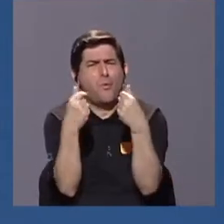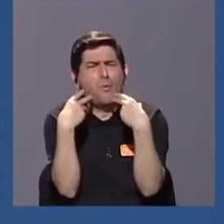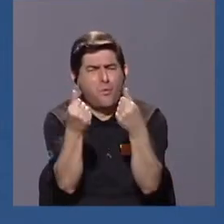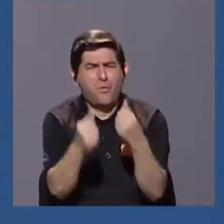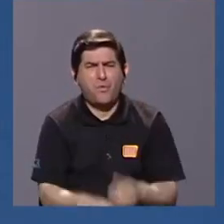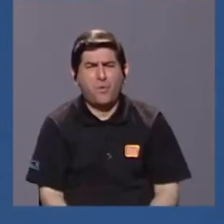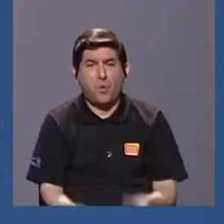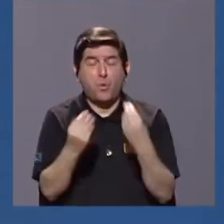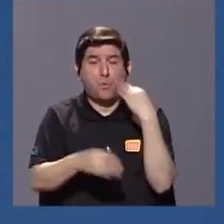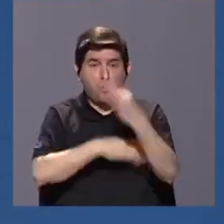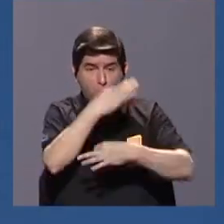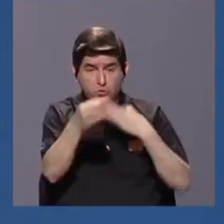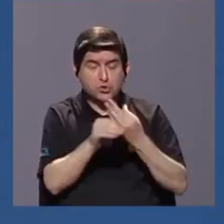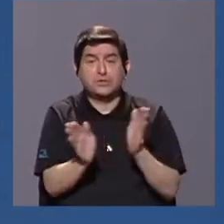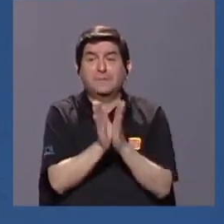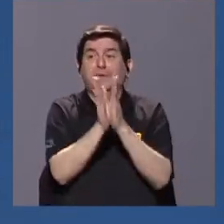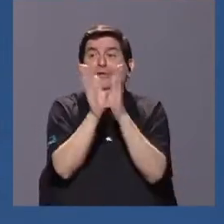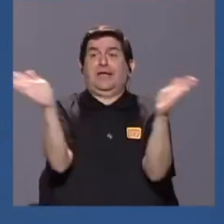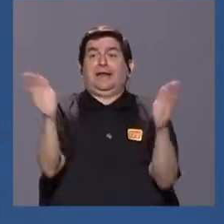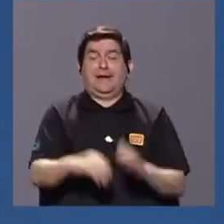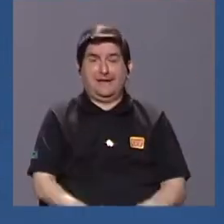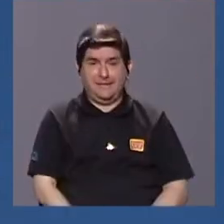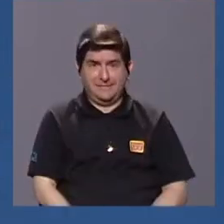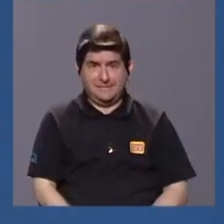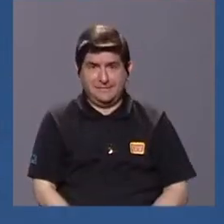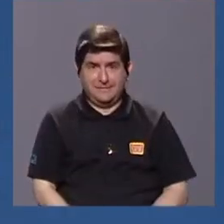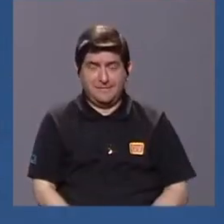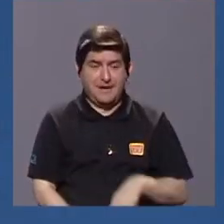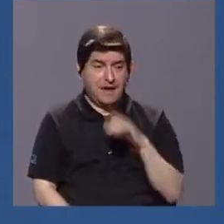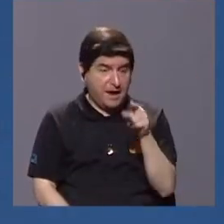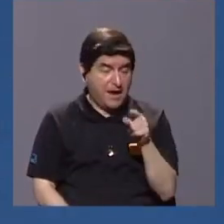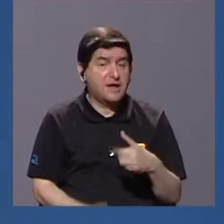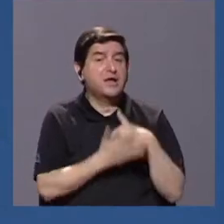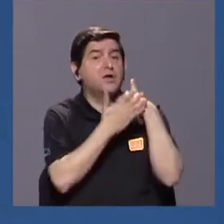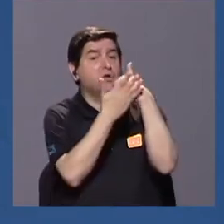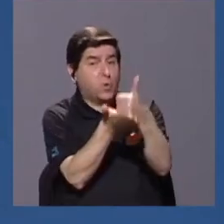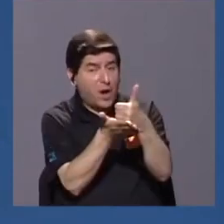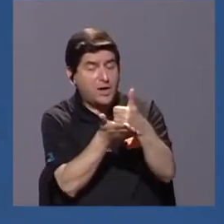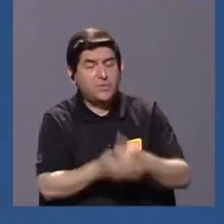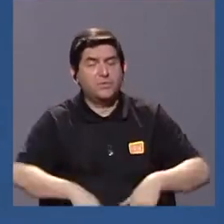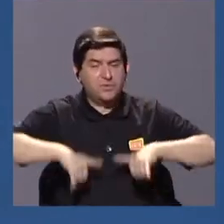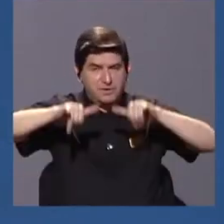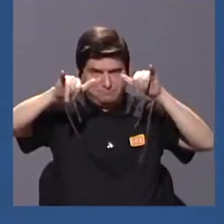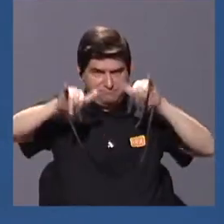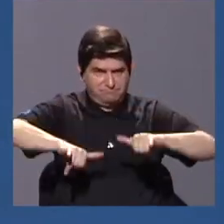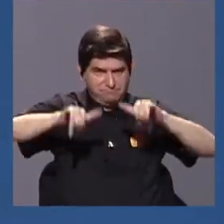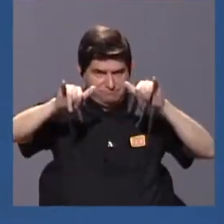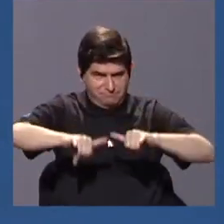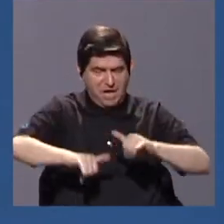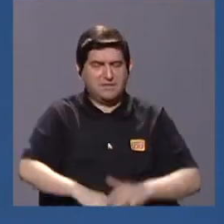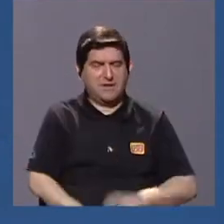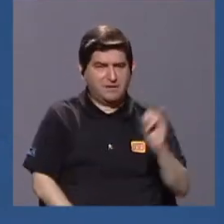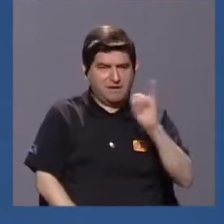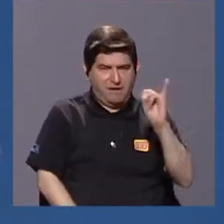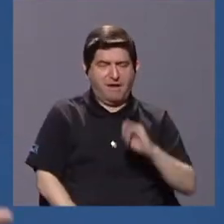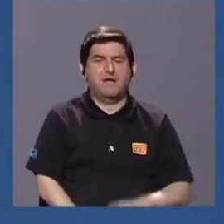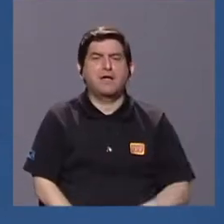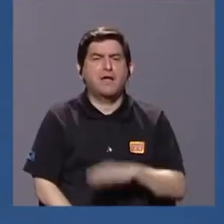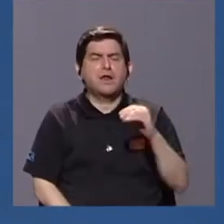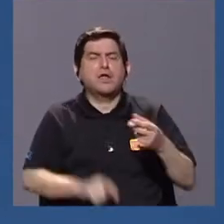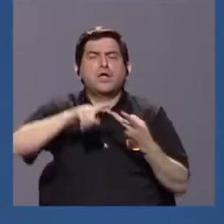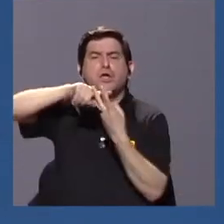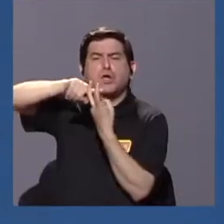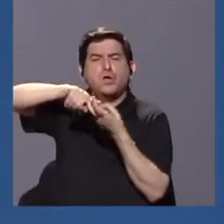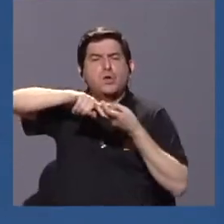hay muchas especies generalistas que son roedores y entonces esto favorece el mantenimiento de agentes infecciosos. Y los